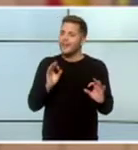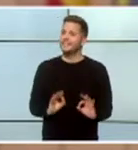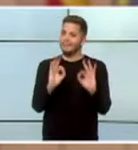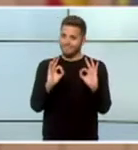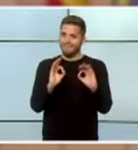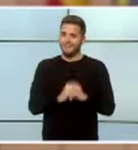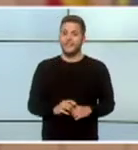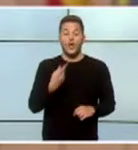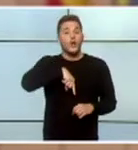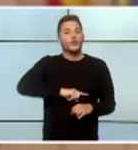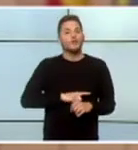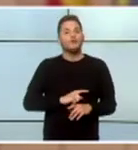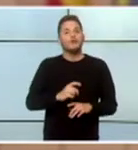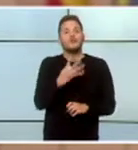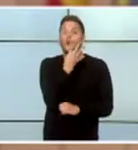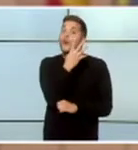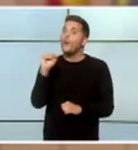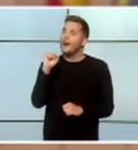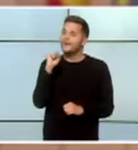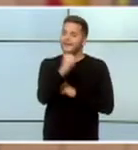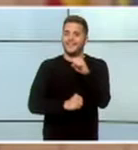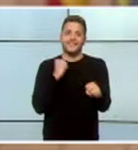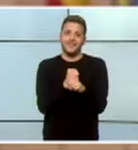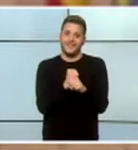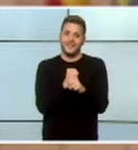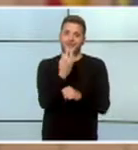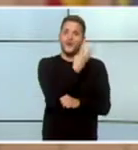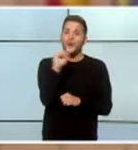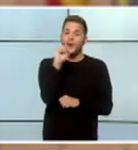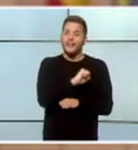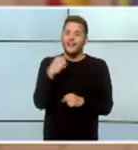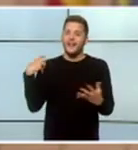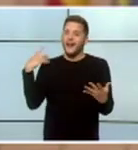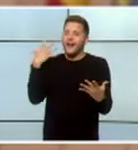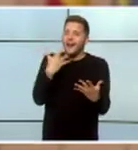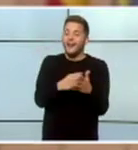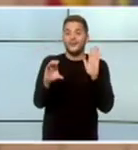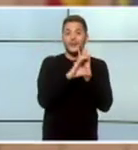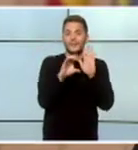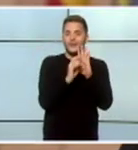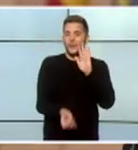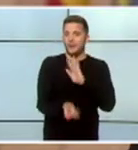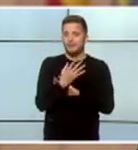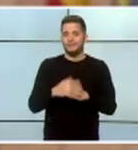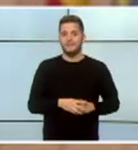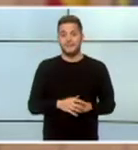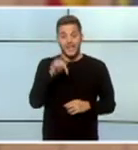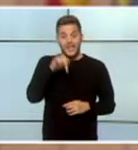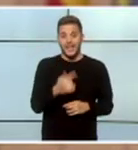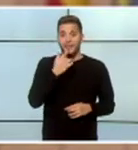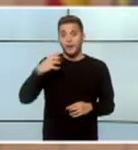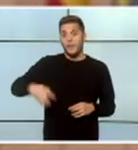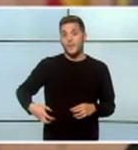40 aniversarios... ...40 años... ...de nuestra Constitución... ...lo digo desde aquí... ...desde el Palacio de